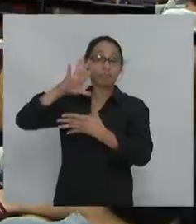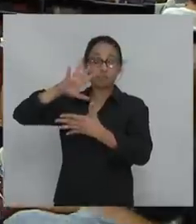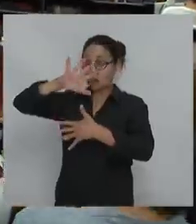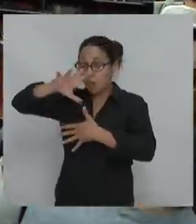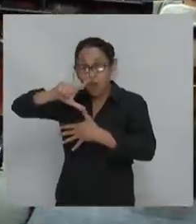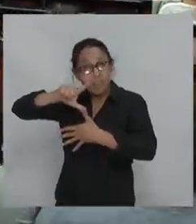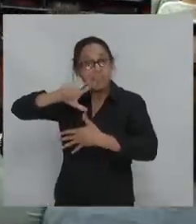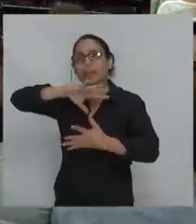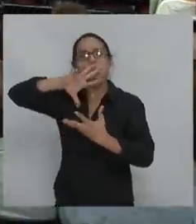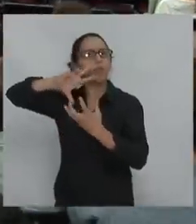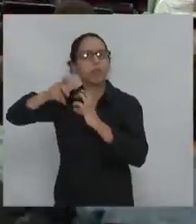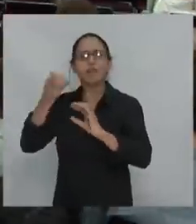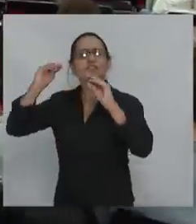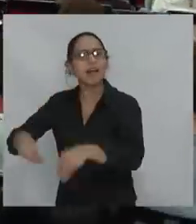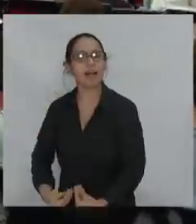atrás.